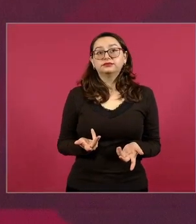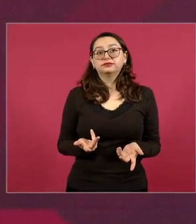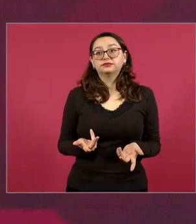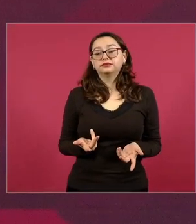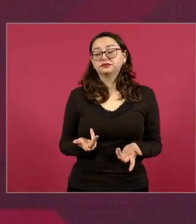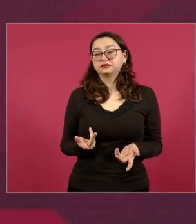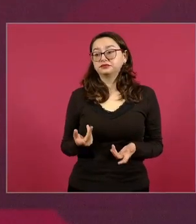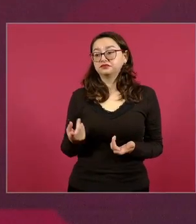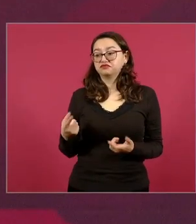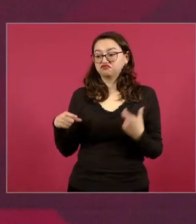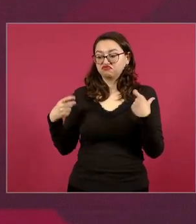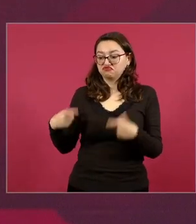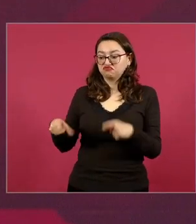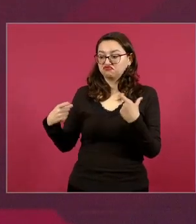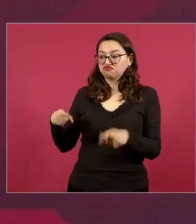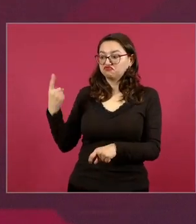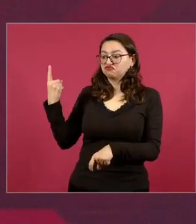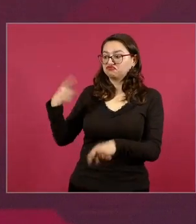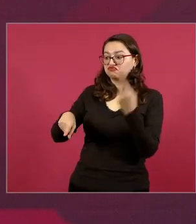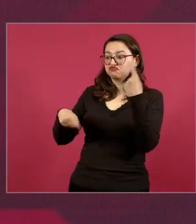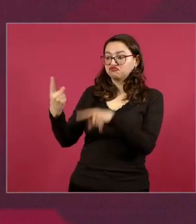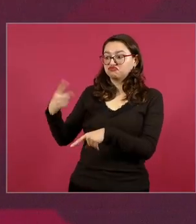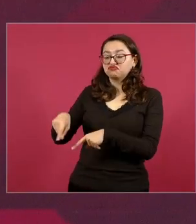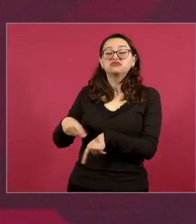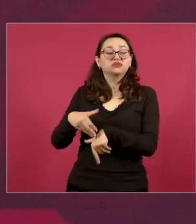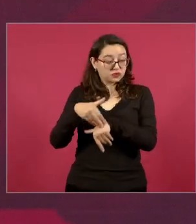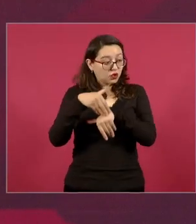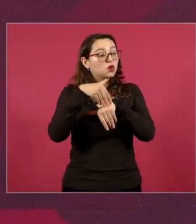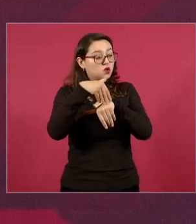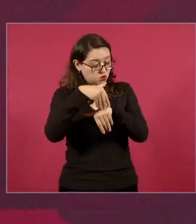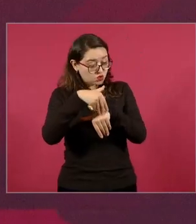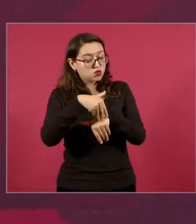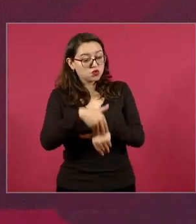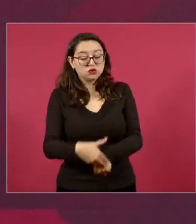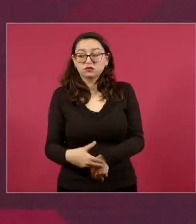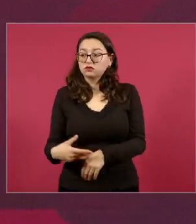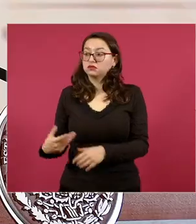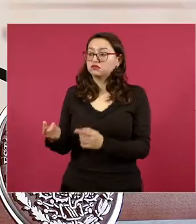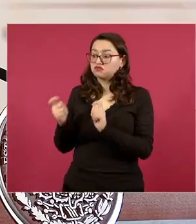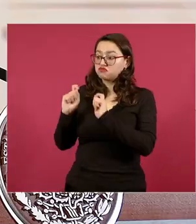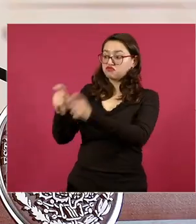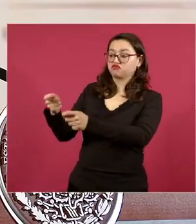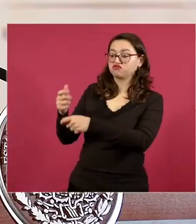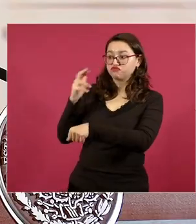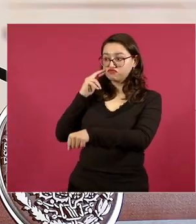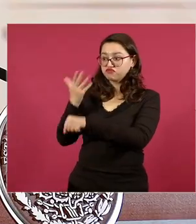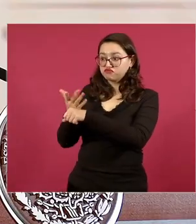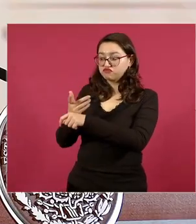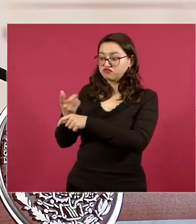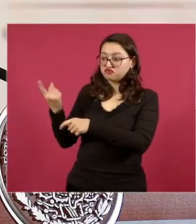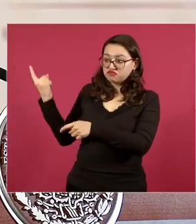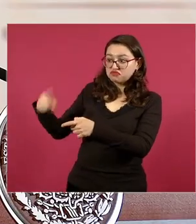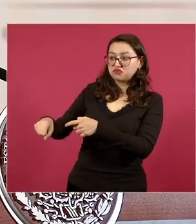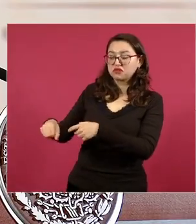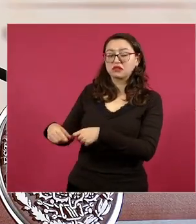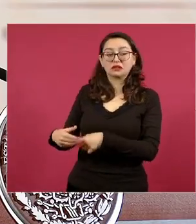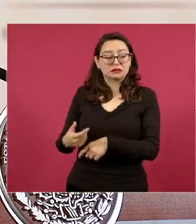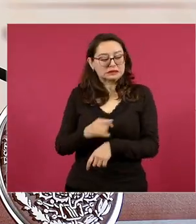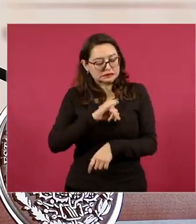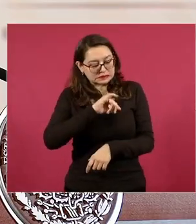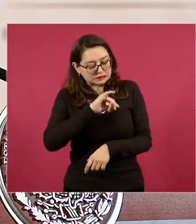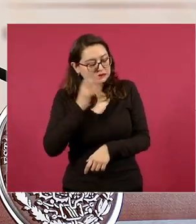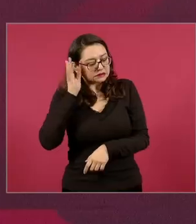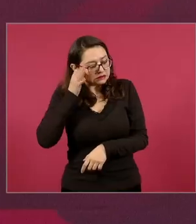obedecer órdenes y recibir consignas jueces magistrados